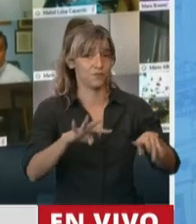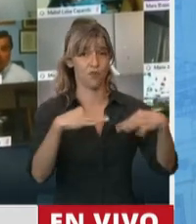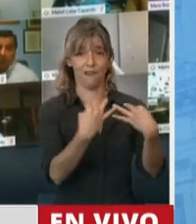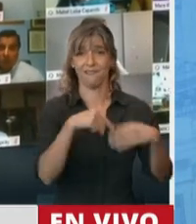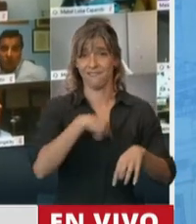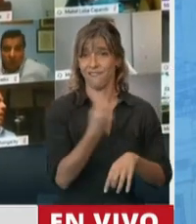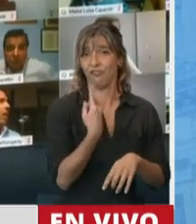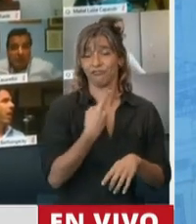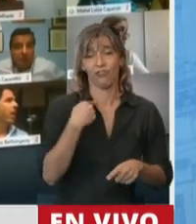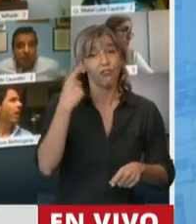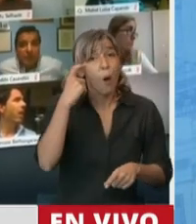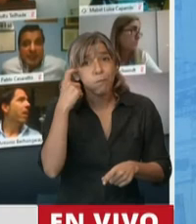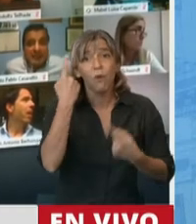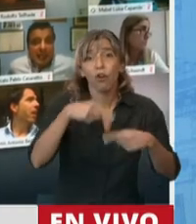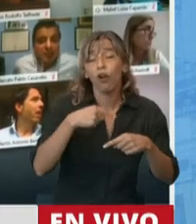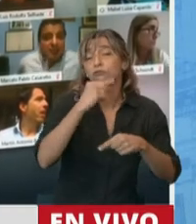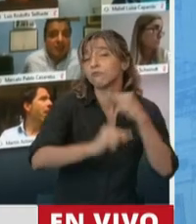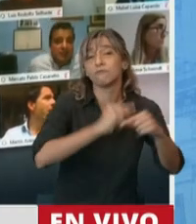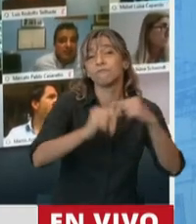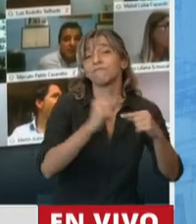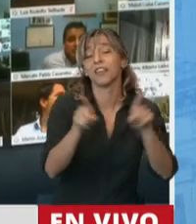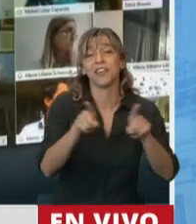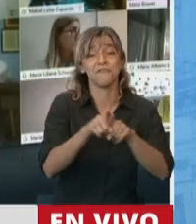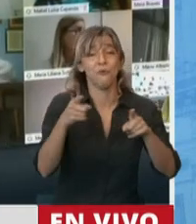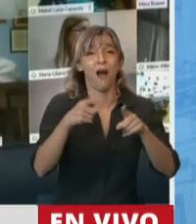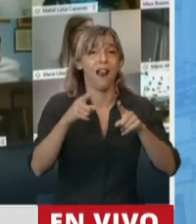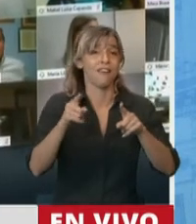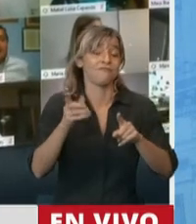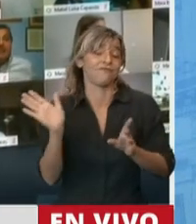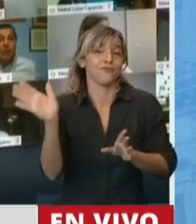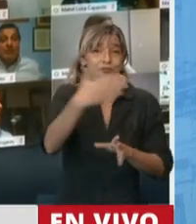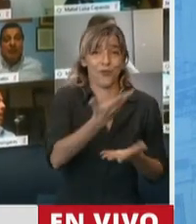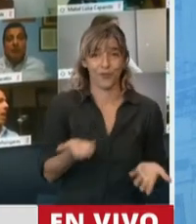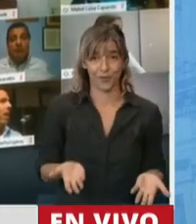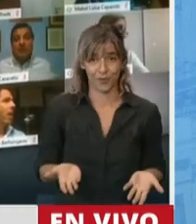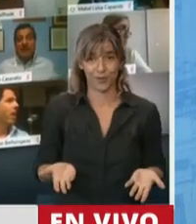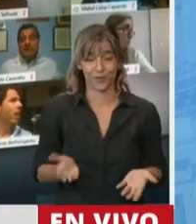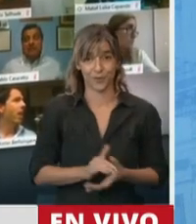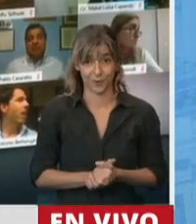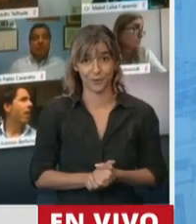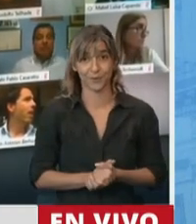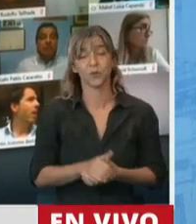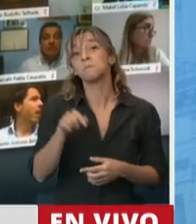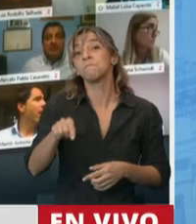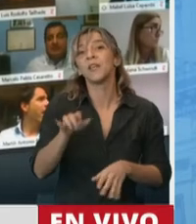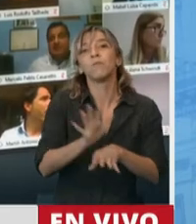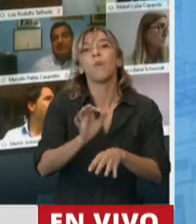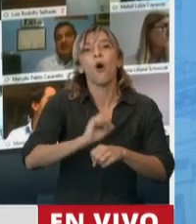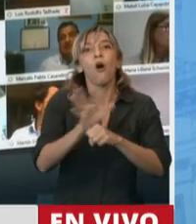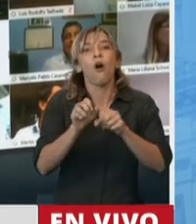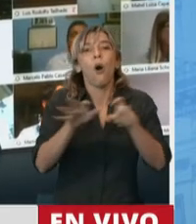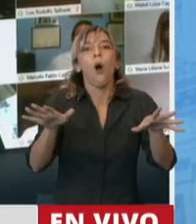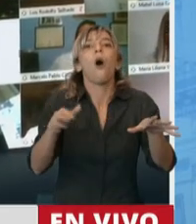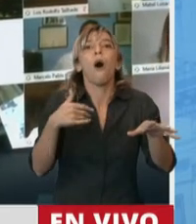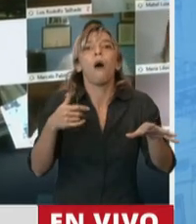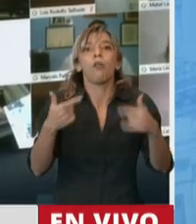pueden tener para asumirla. Está actuando como un verdadero acelerador, diría yo,